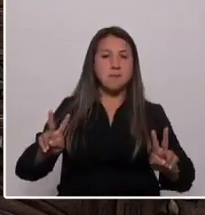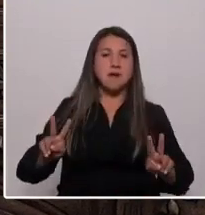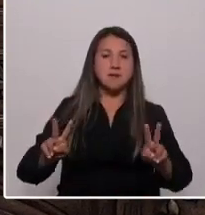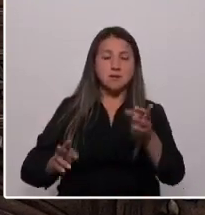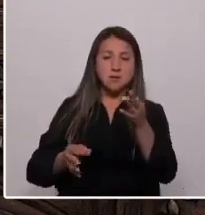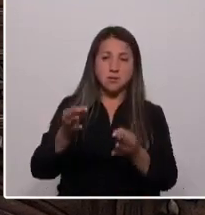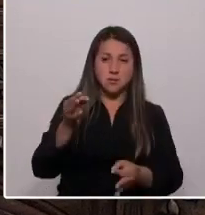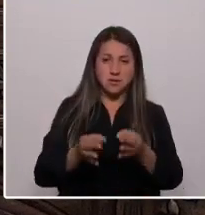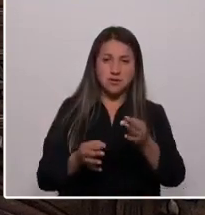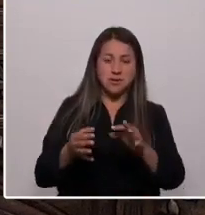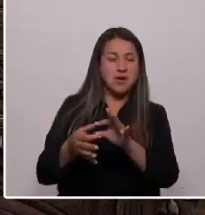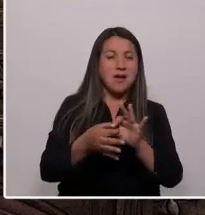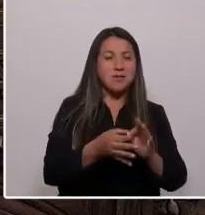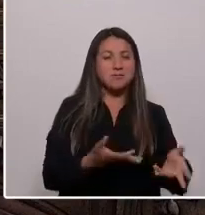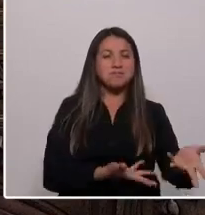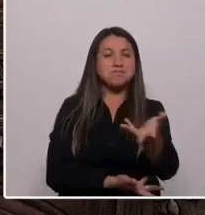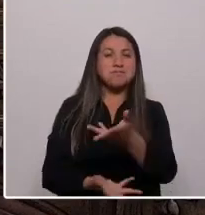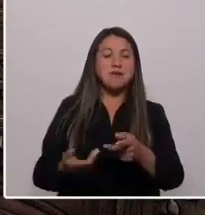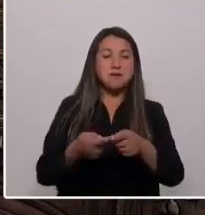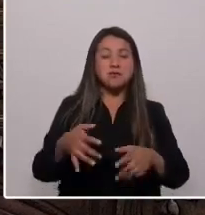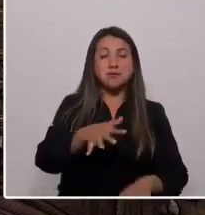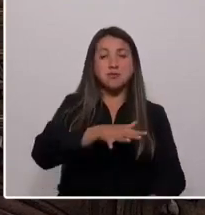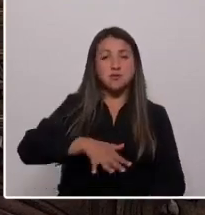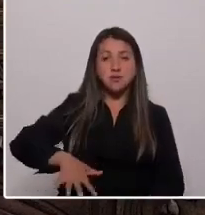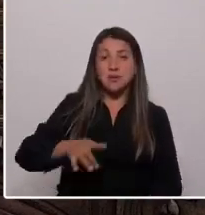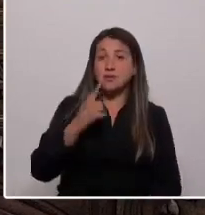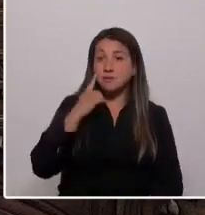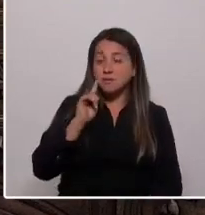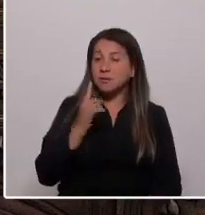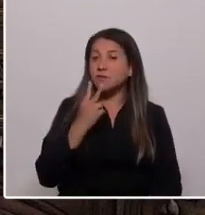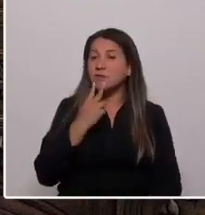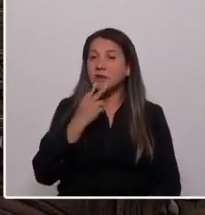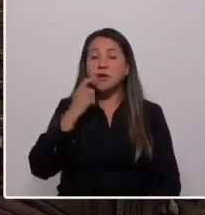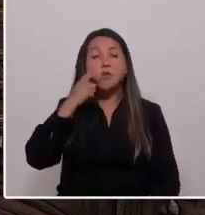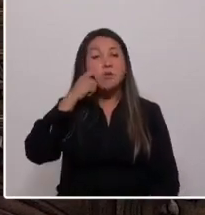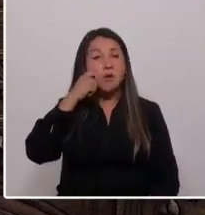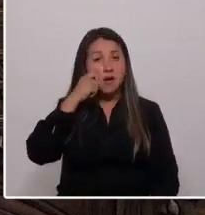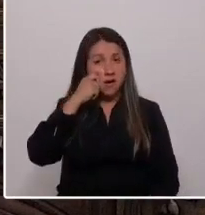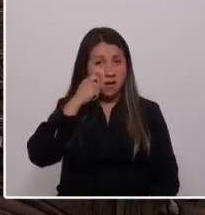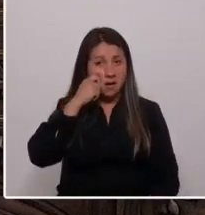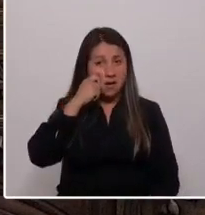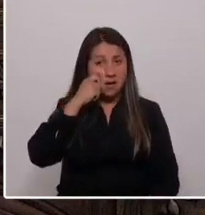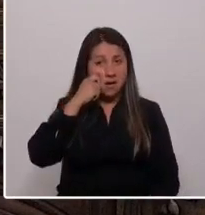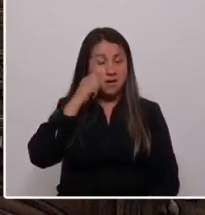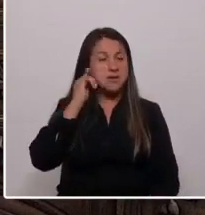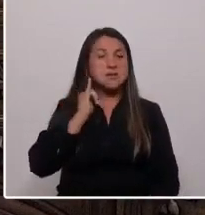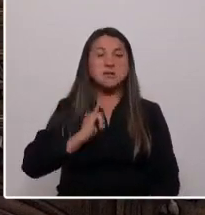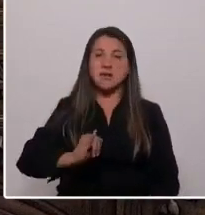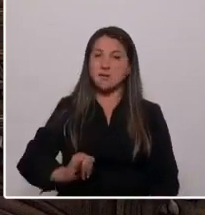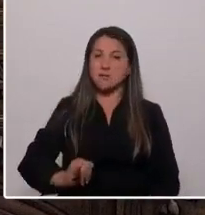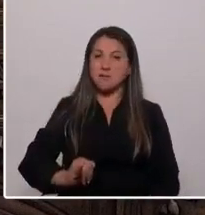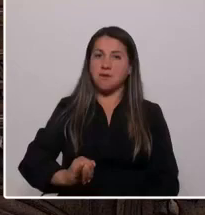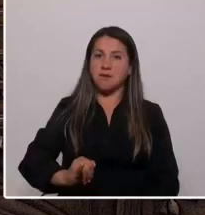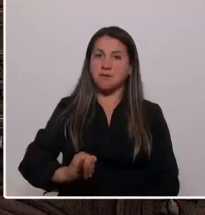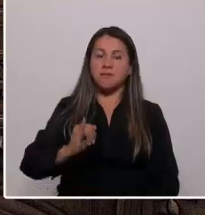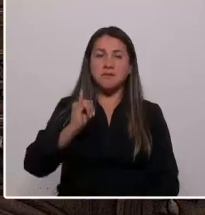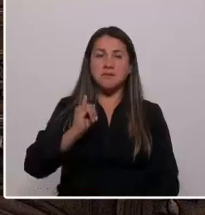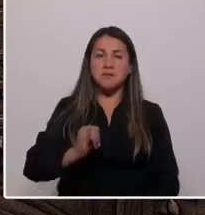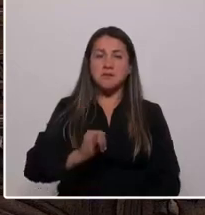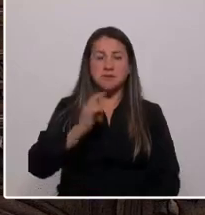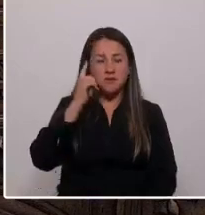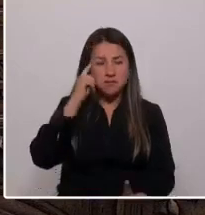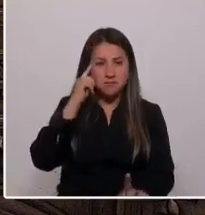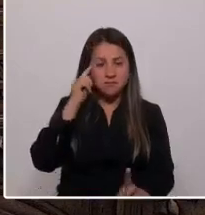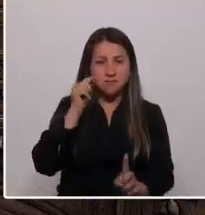social, pero donde la vida humana esté siempre al centro y la